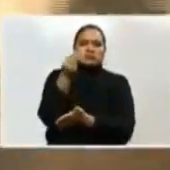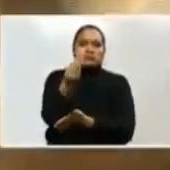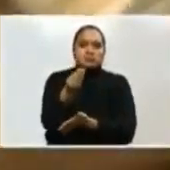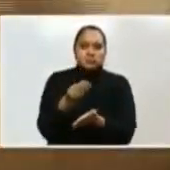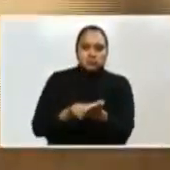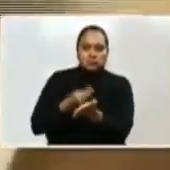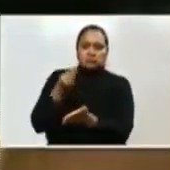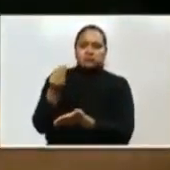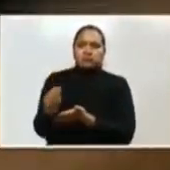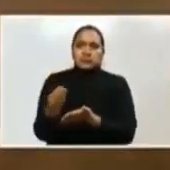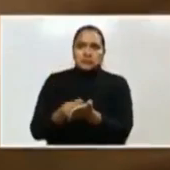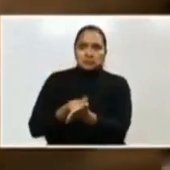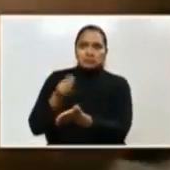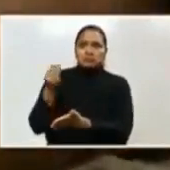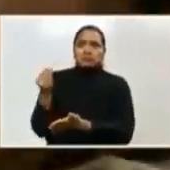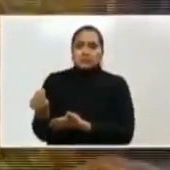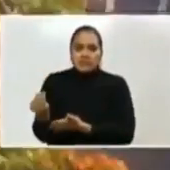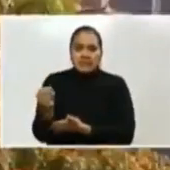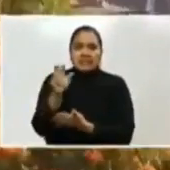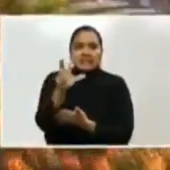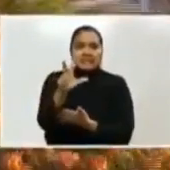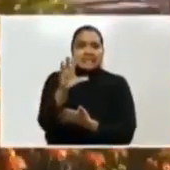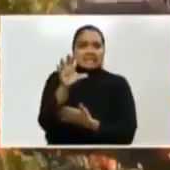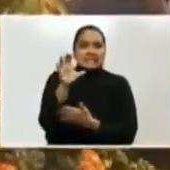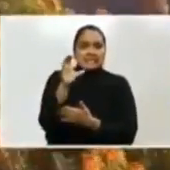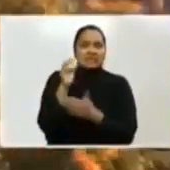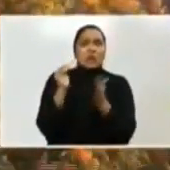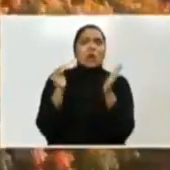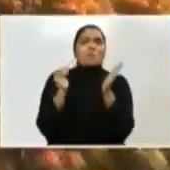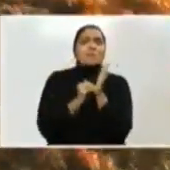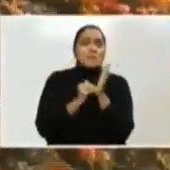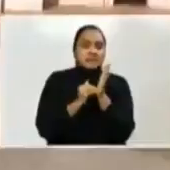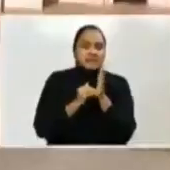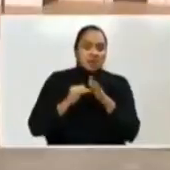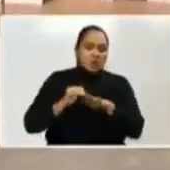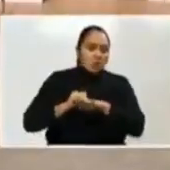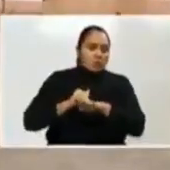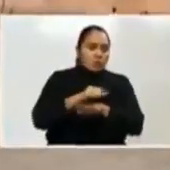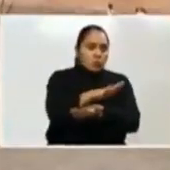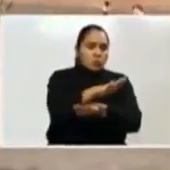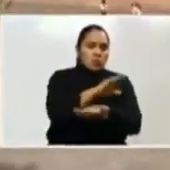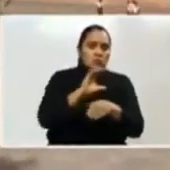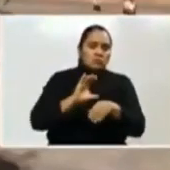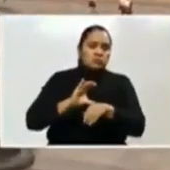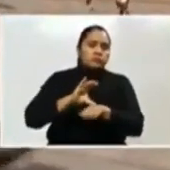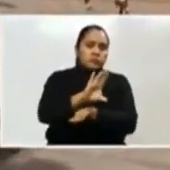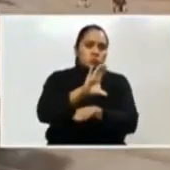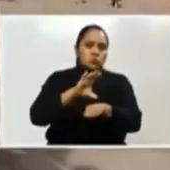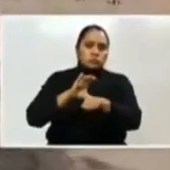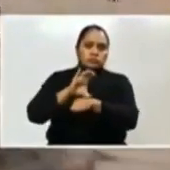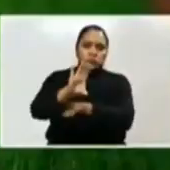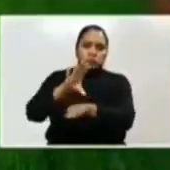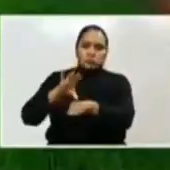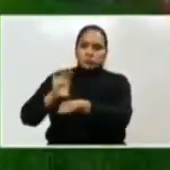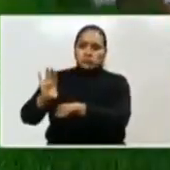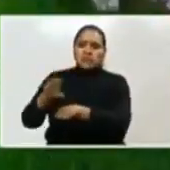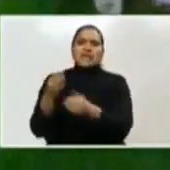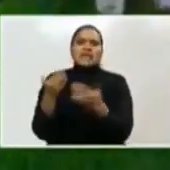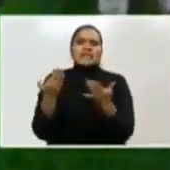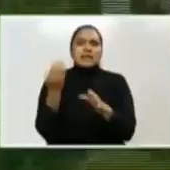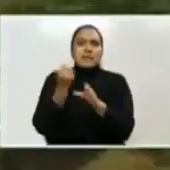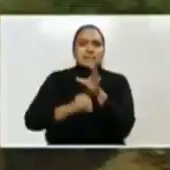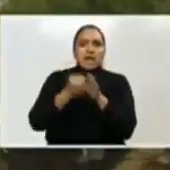300 a todas las municipalidades del país. A esta hora, las 292 alcaldías del país